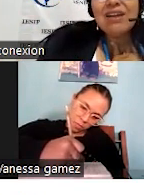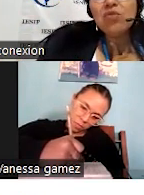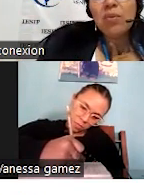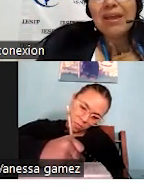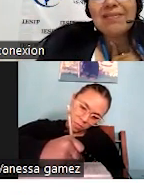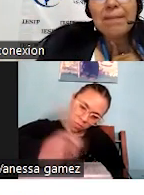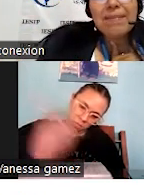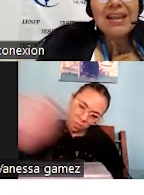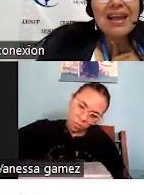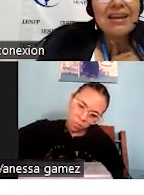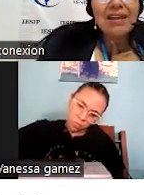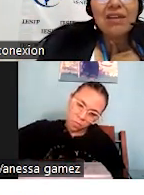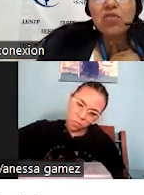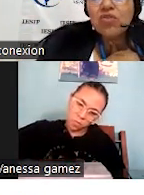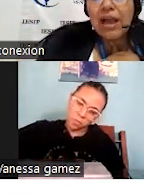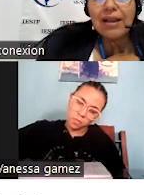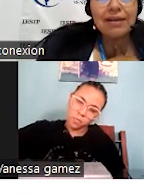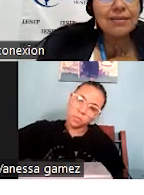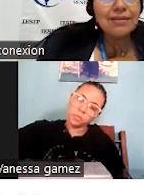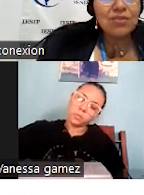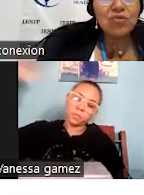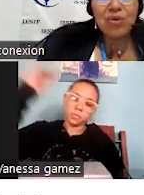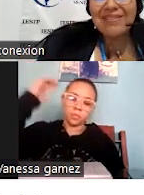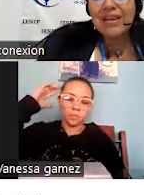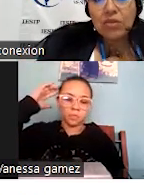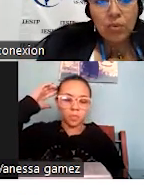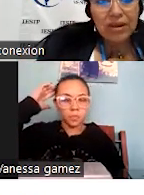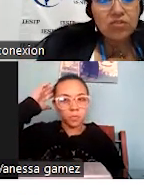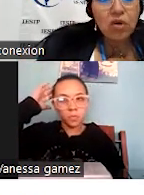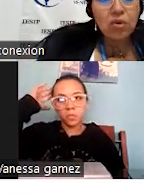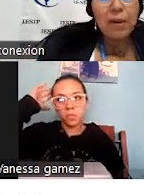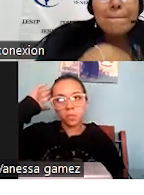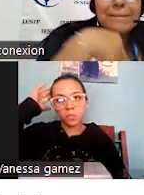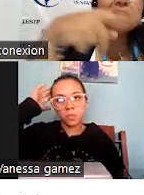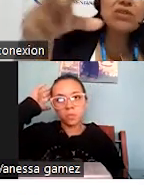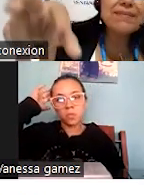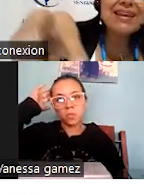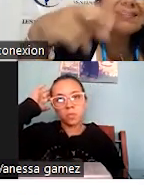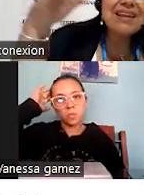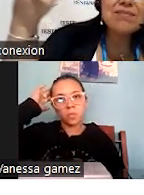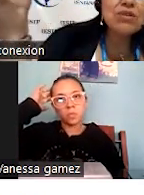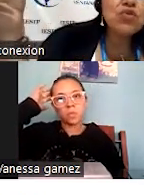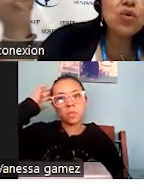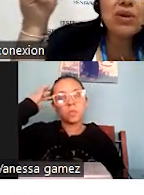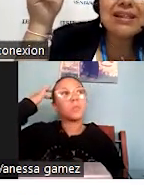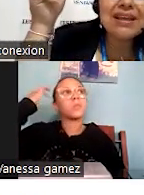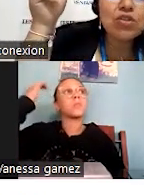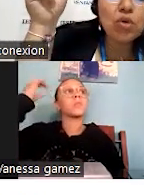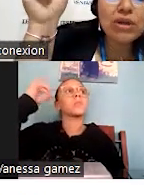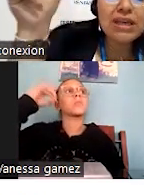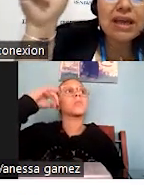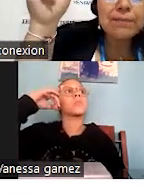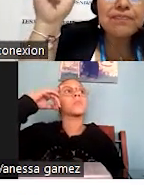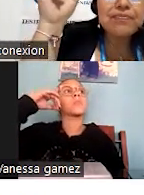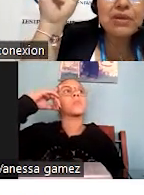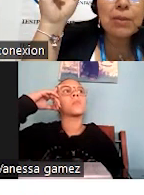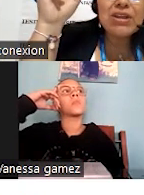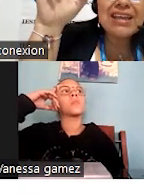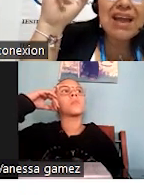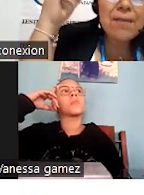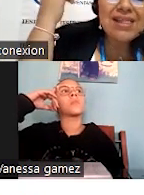tenga a su vez también las redes sociales, su vez innovación, pero también está inmerso con la tecnología,